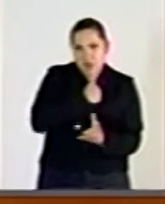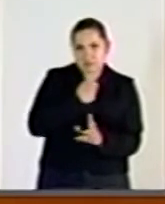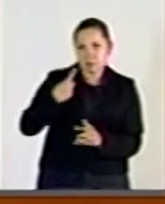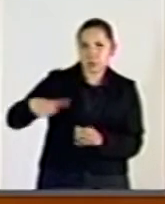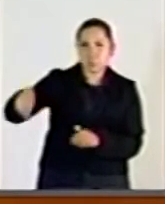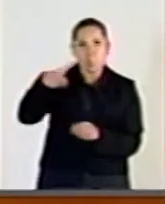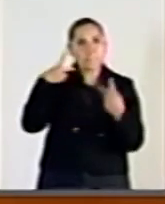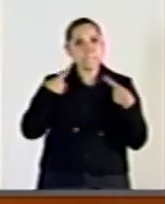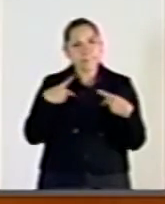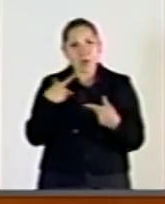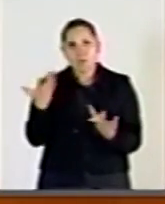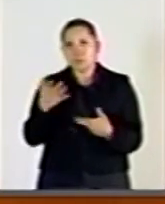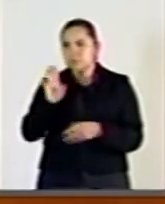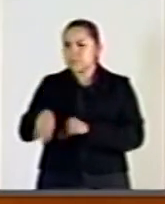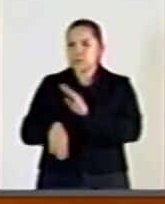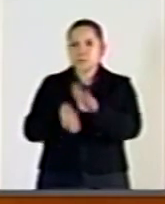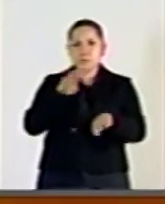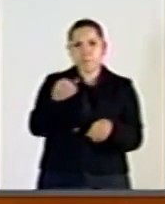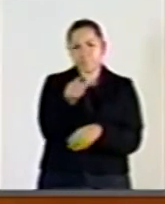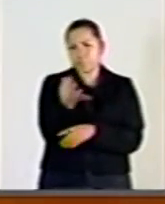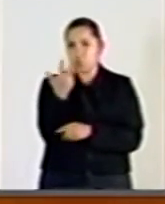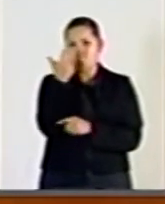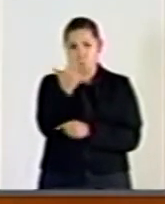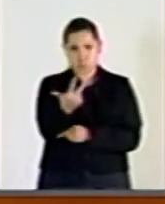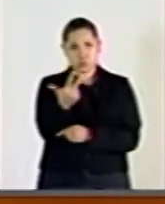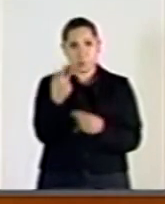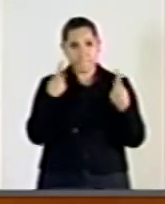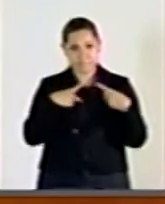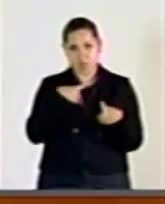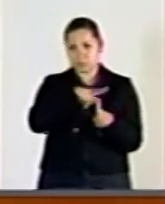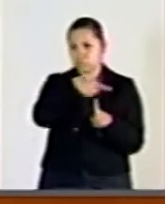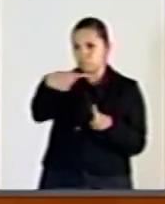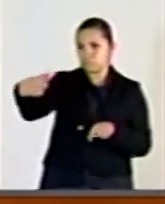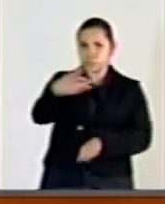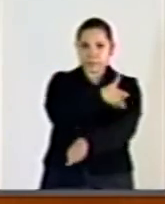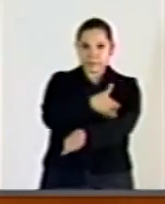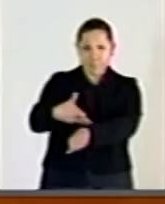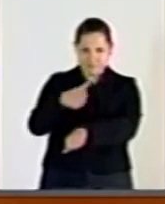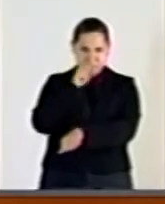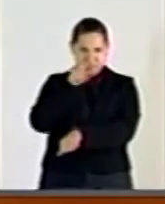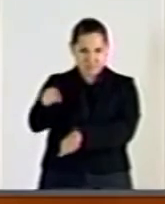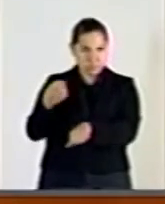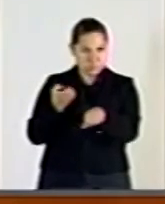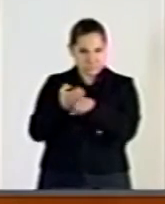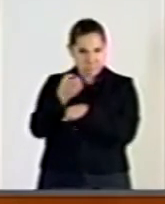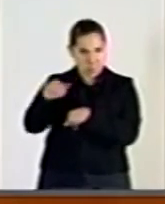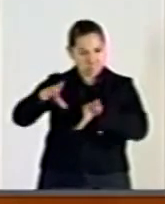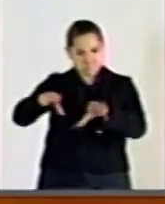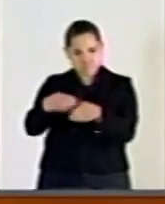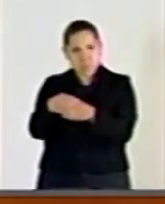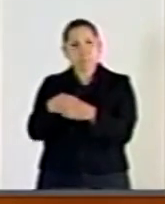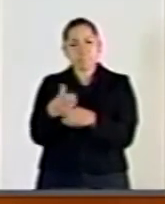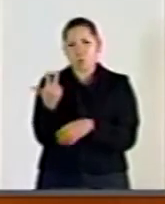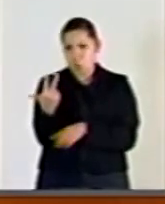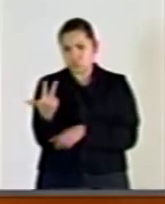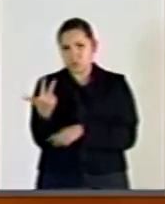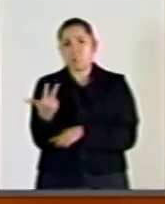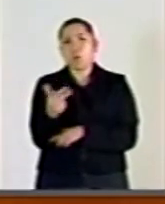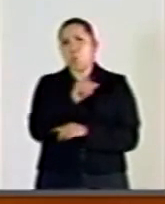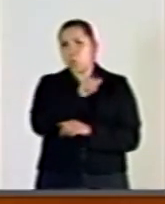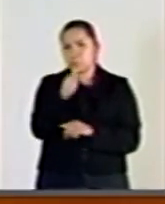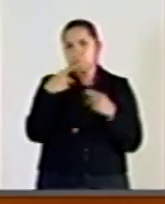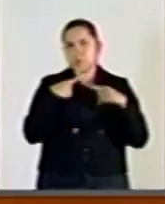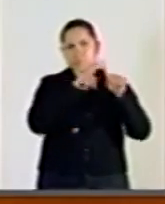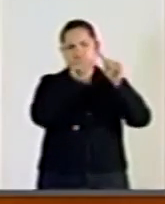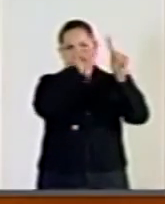ahora embarga a ocho familias de esa entidad es compartido por todo el país y solo debe de